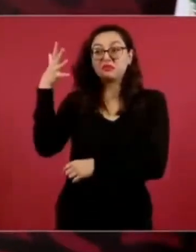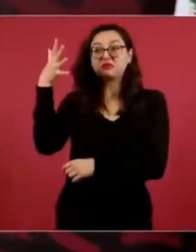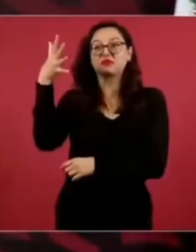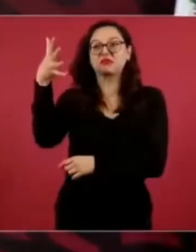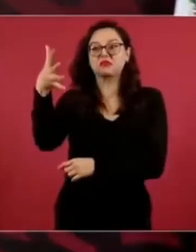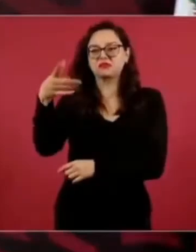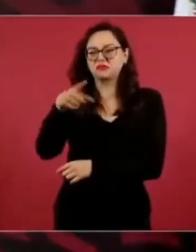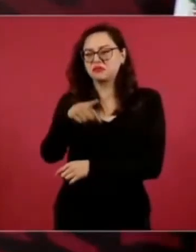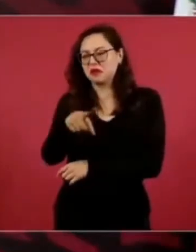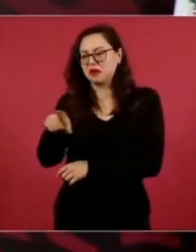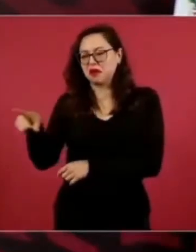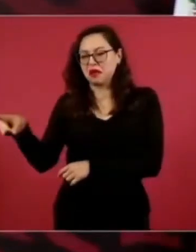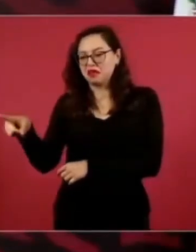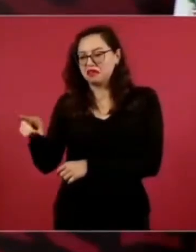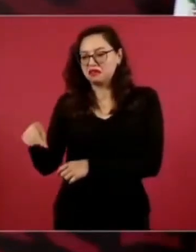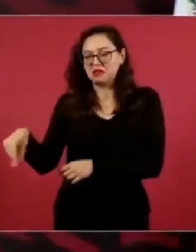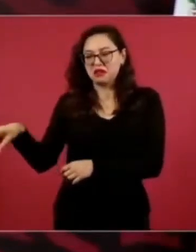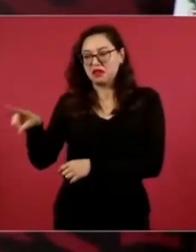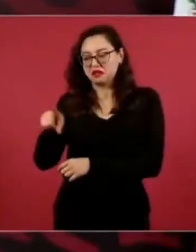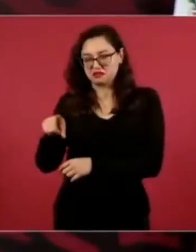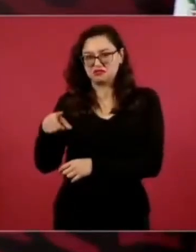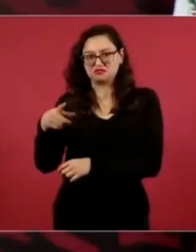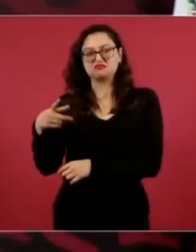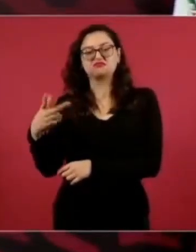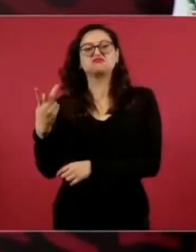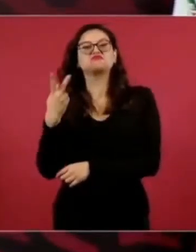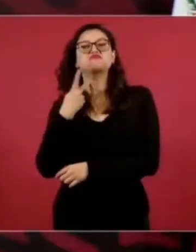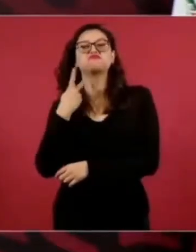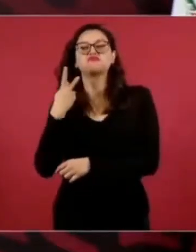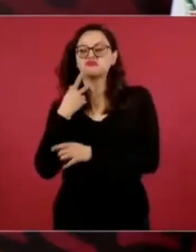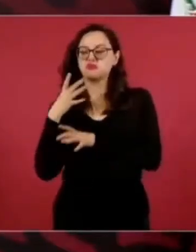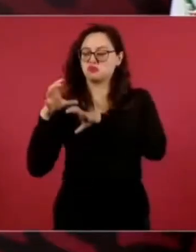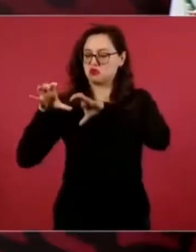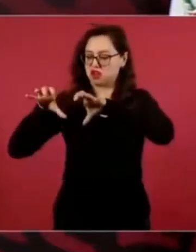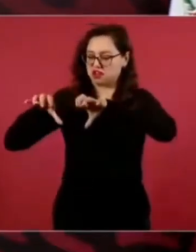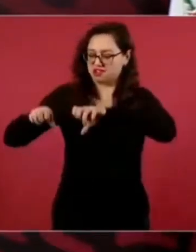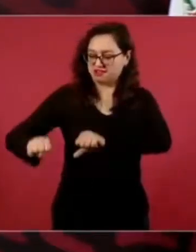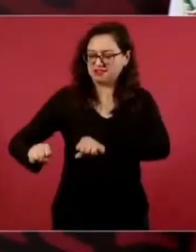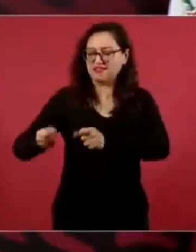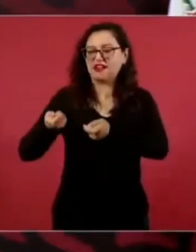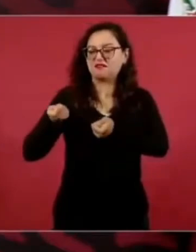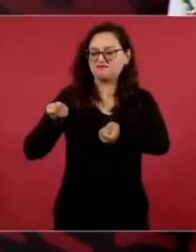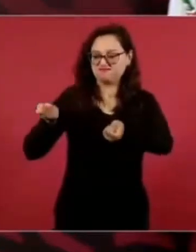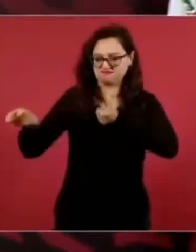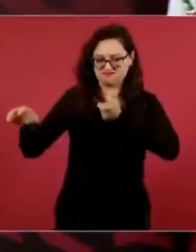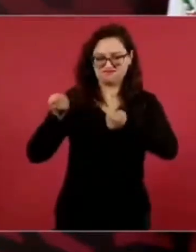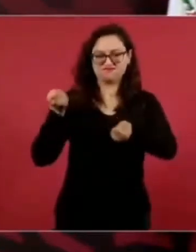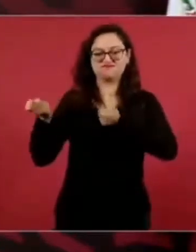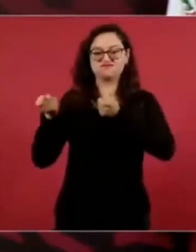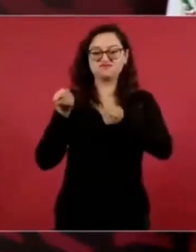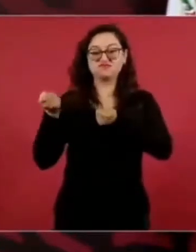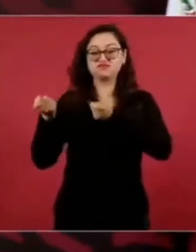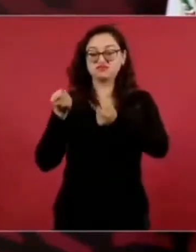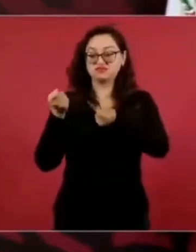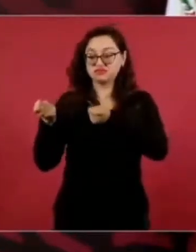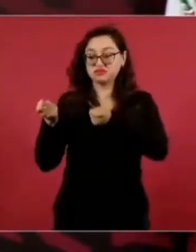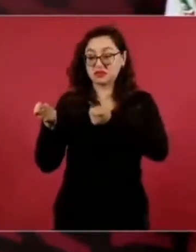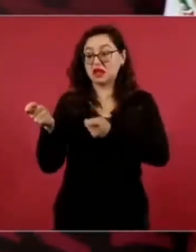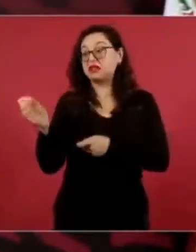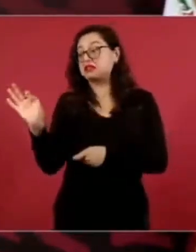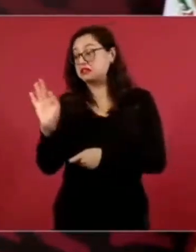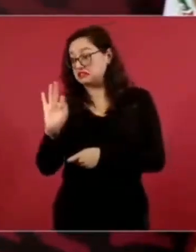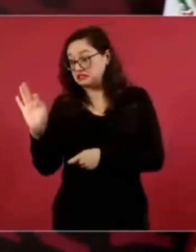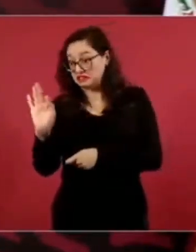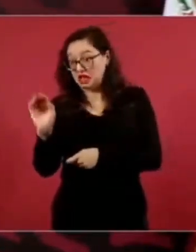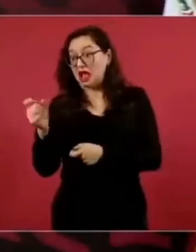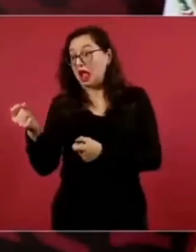van a llegar a ser funcionarios importantes y alguno de ellos puede llegar